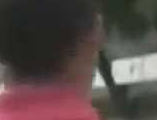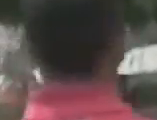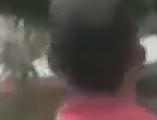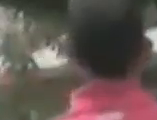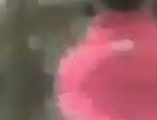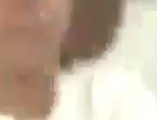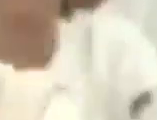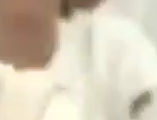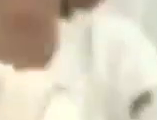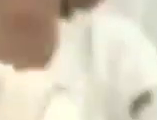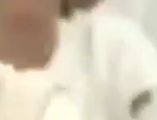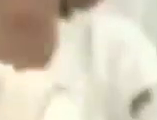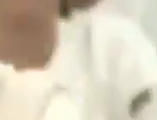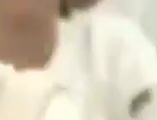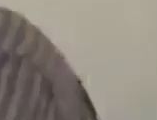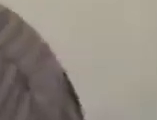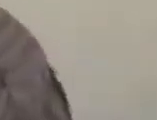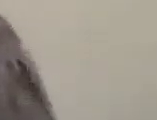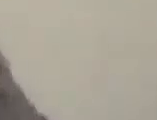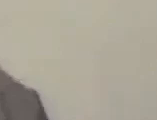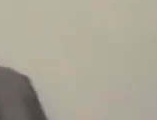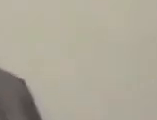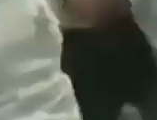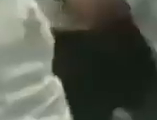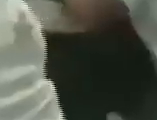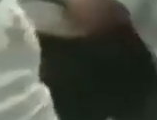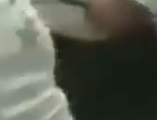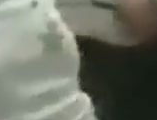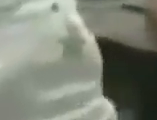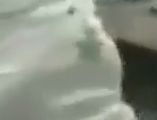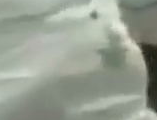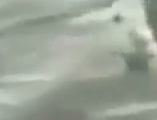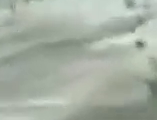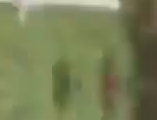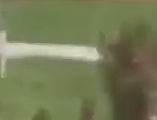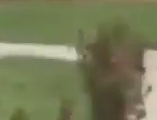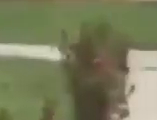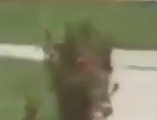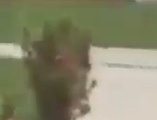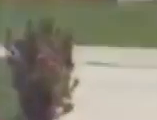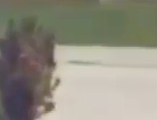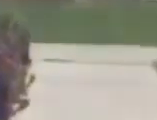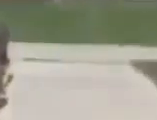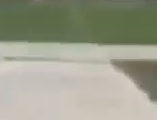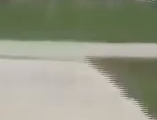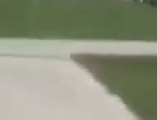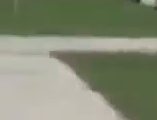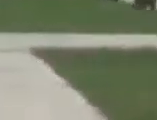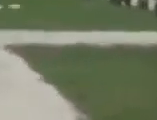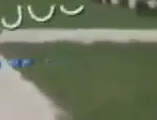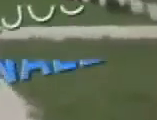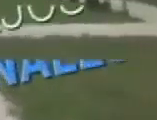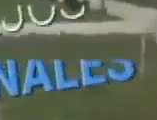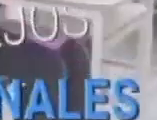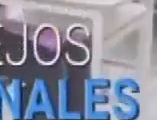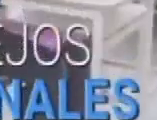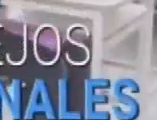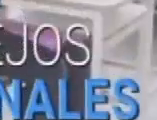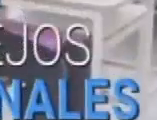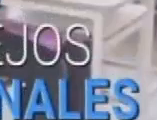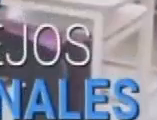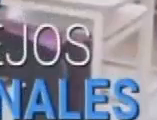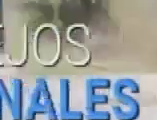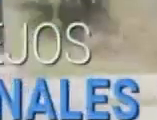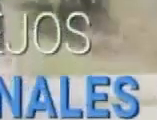través de 1.035 aldeas universitarias enlazadas por un punto y círculo con 36